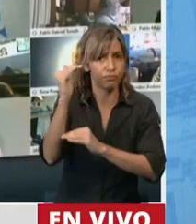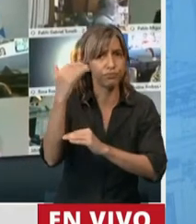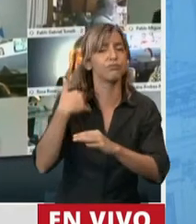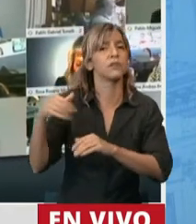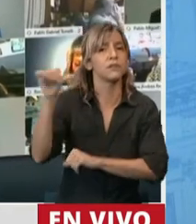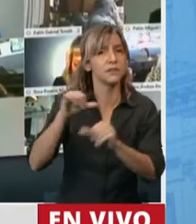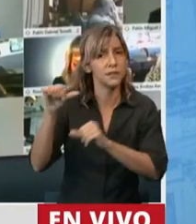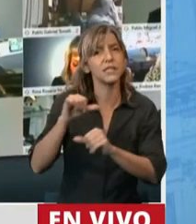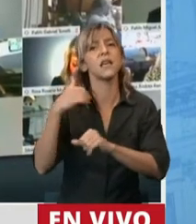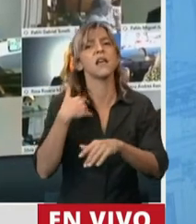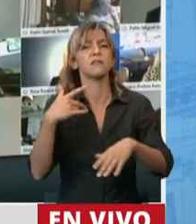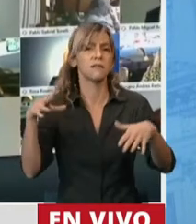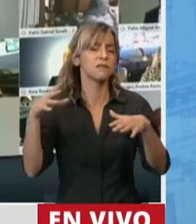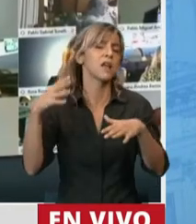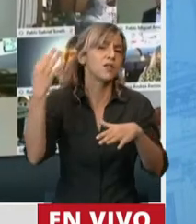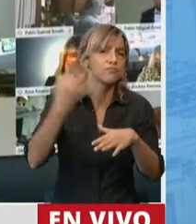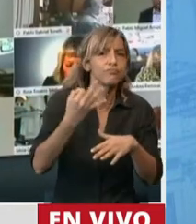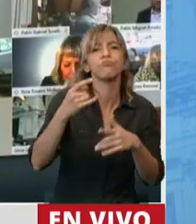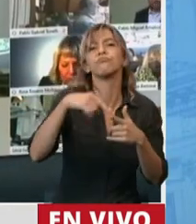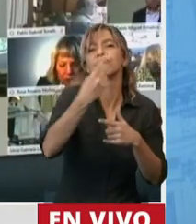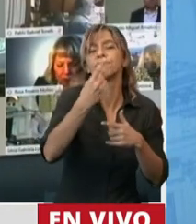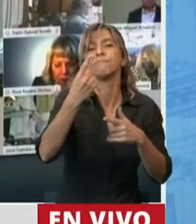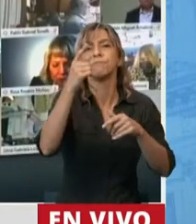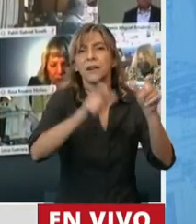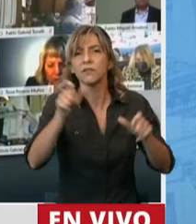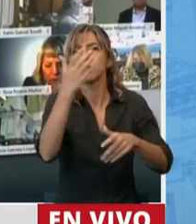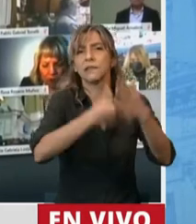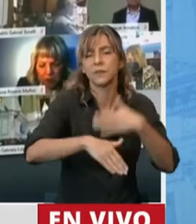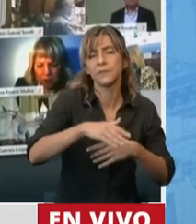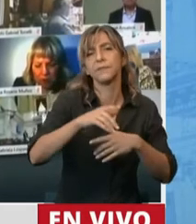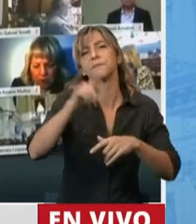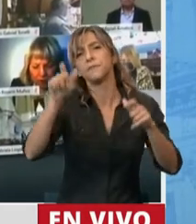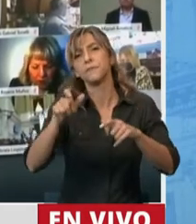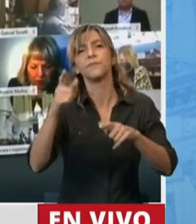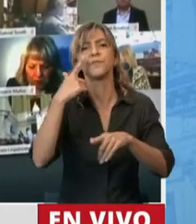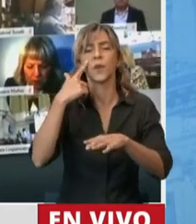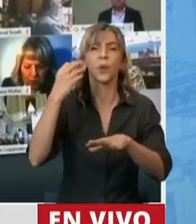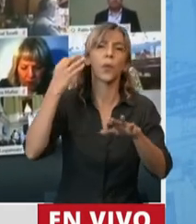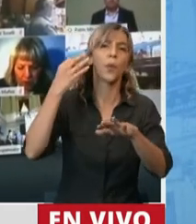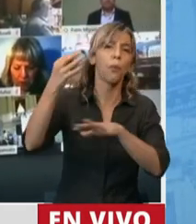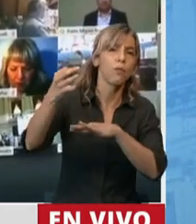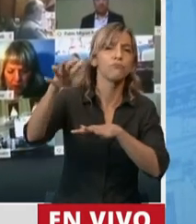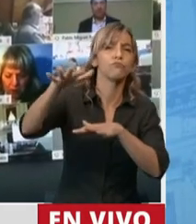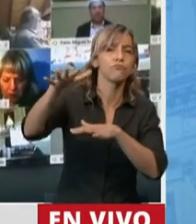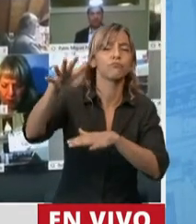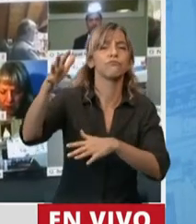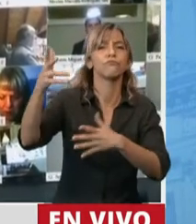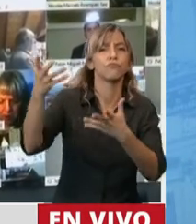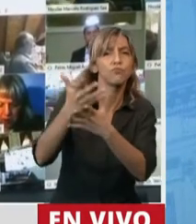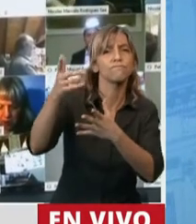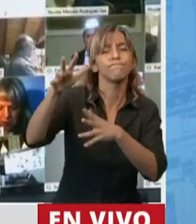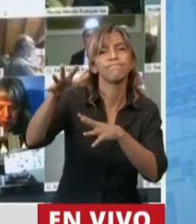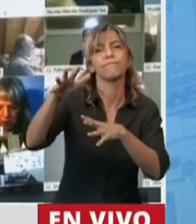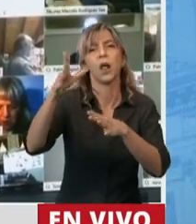naturales, a personas con discapacidad, a personas residentes en zonas desfavorables y o provincias de menor desarrollo